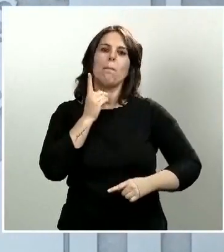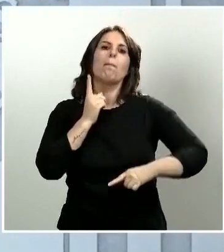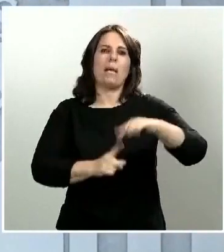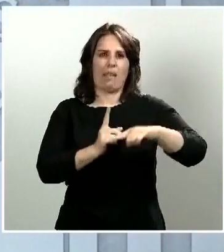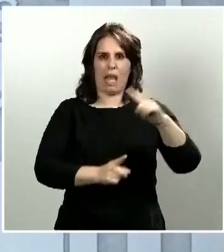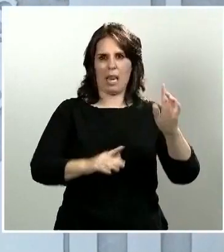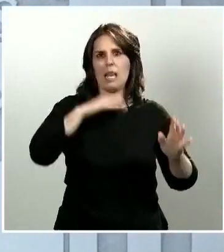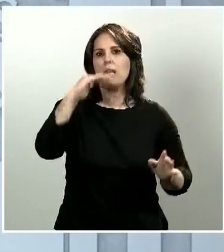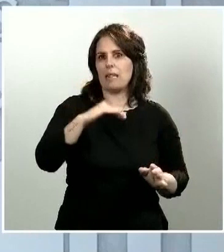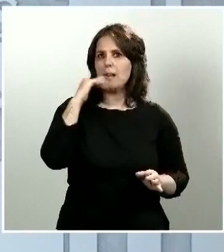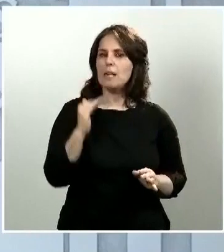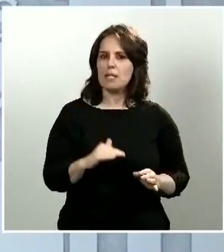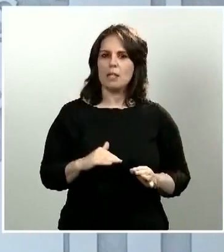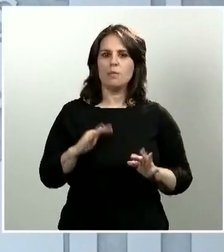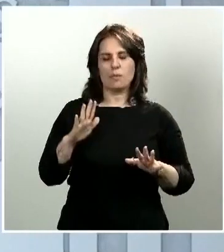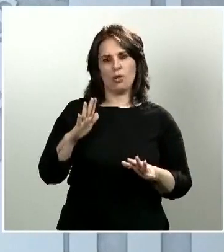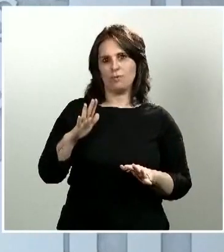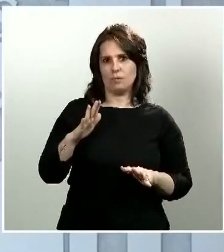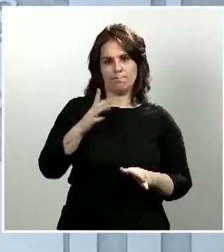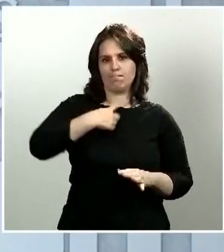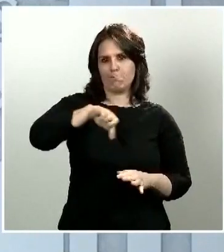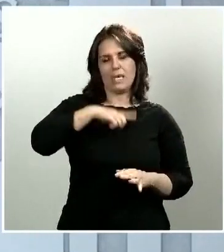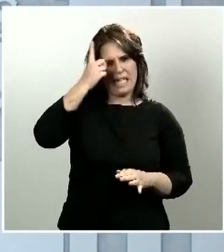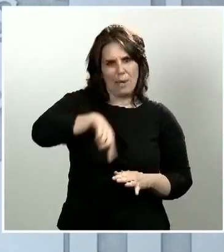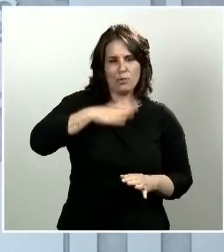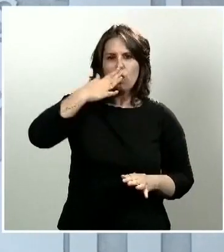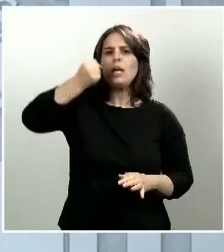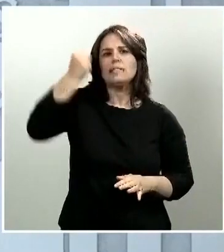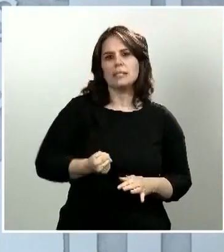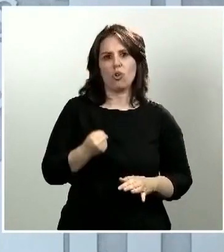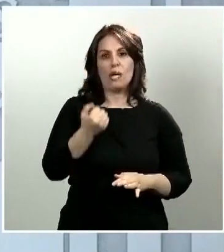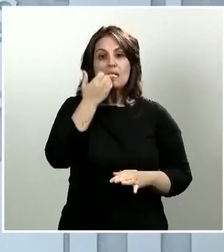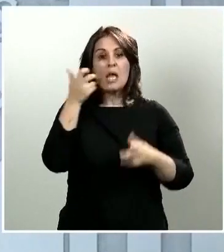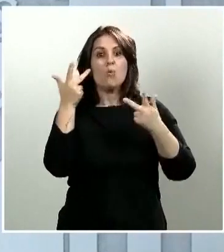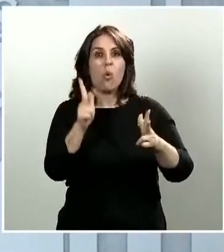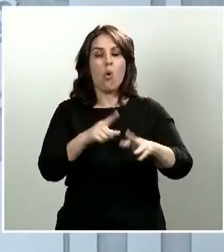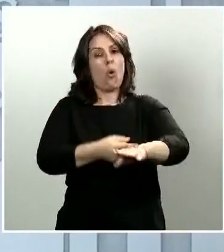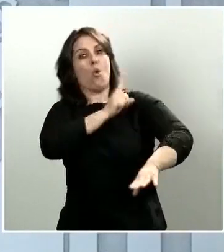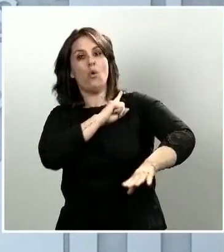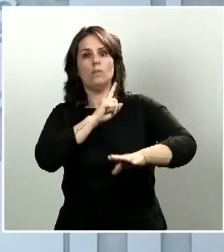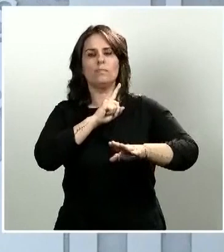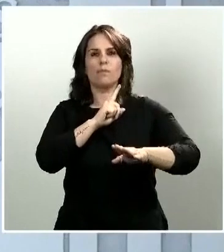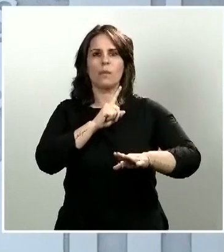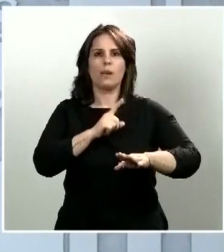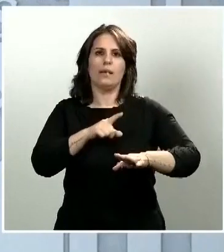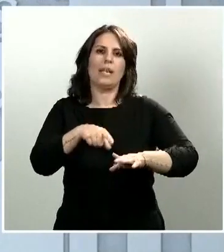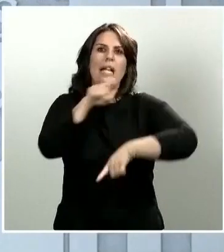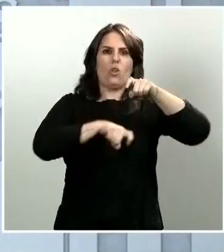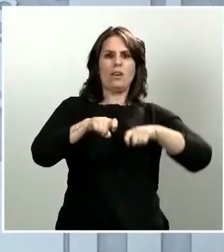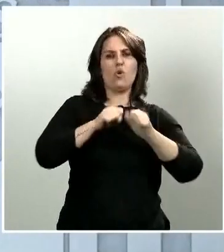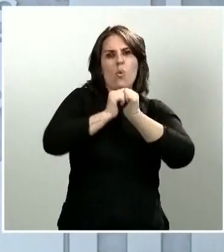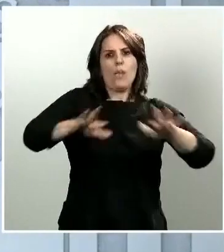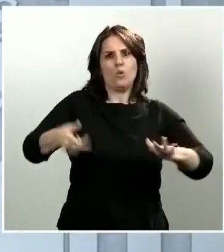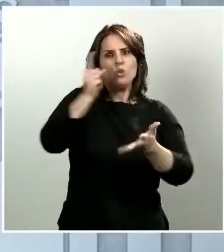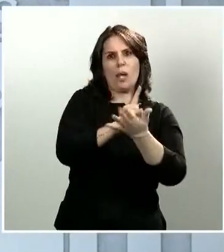prioridad es evitar un hipotético retroceso en la lucha contra el virus. En cualquier caso, esta solicitud de